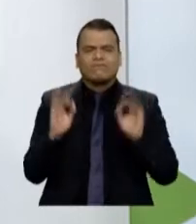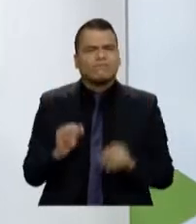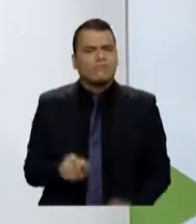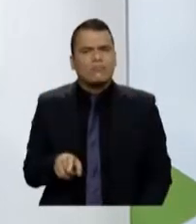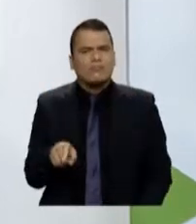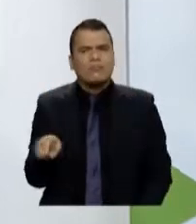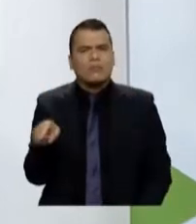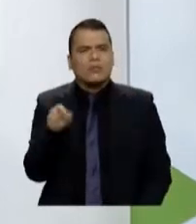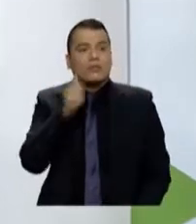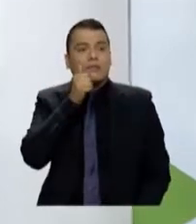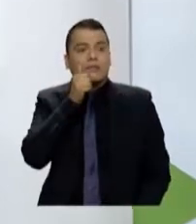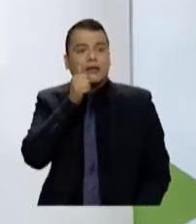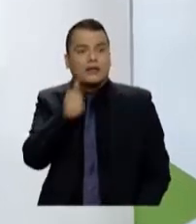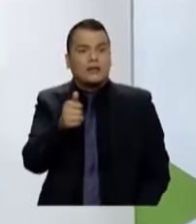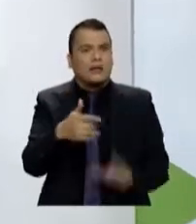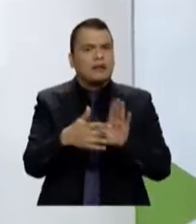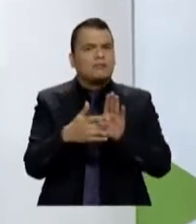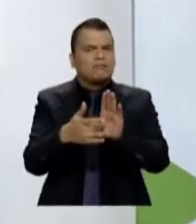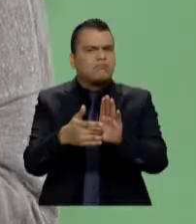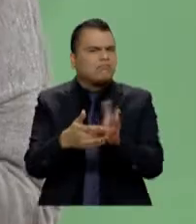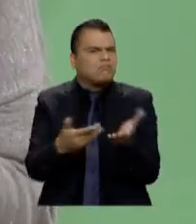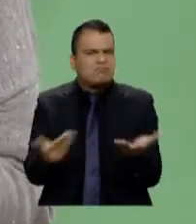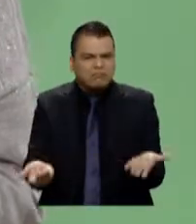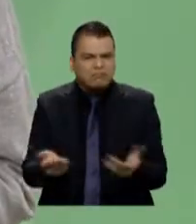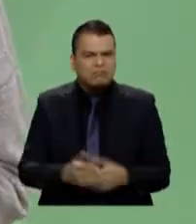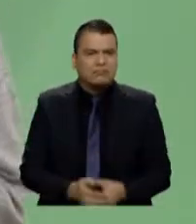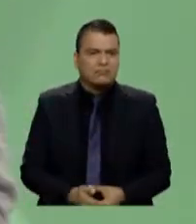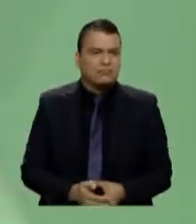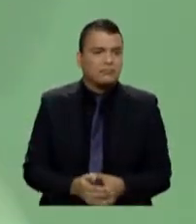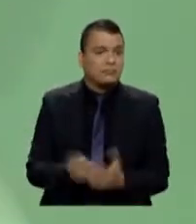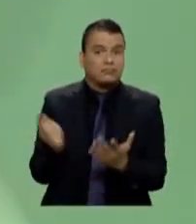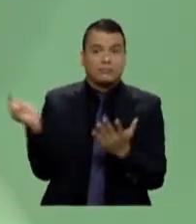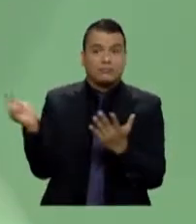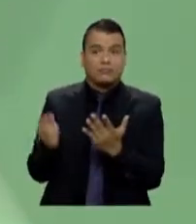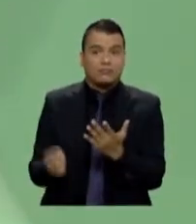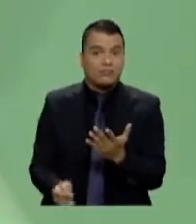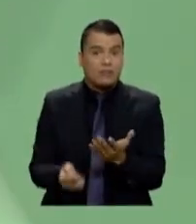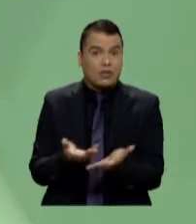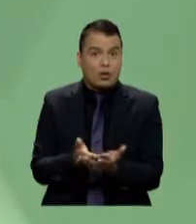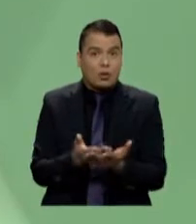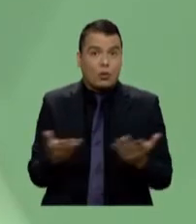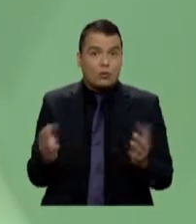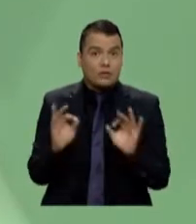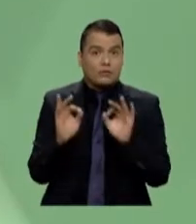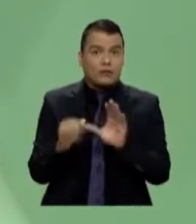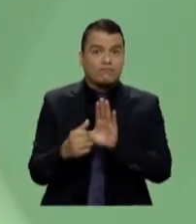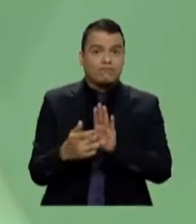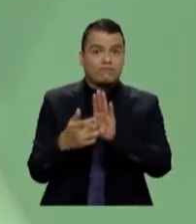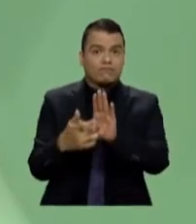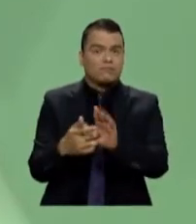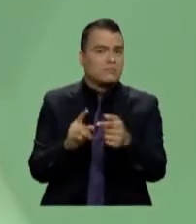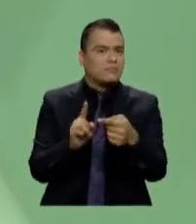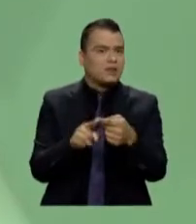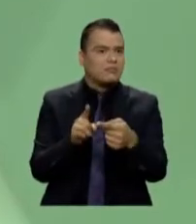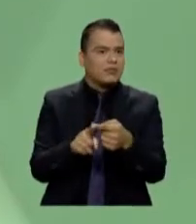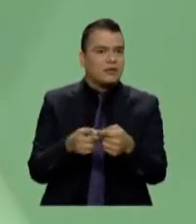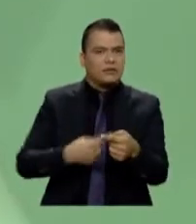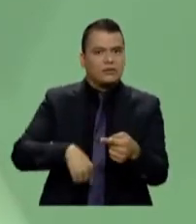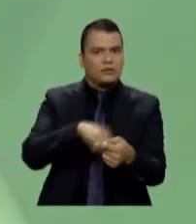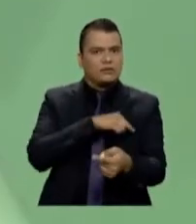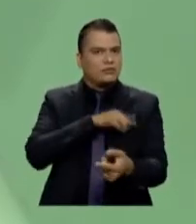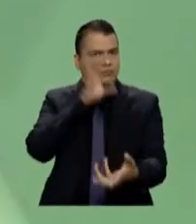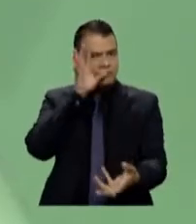mostrar mañana la CBC? La CBC tiene muchas sorpresas y eso va a estar bien bonito. Primero vamos a hablar de nuestros acuerdos